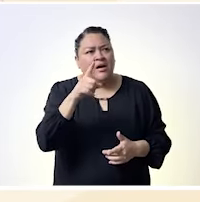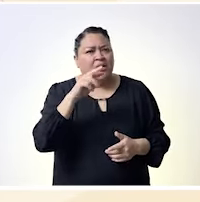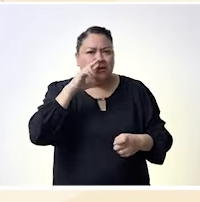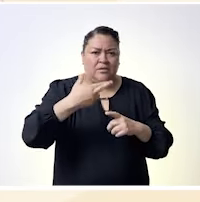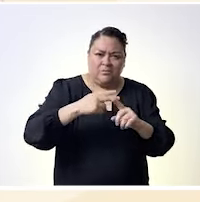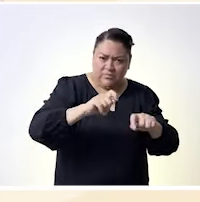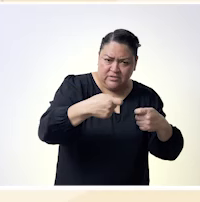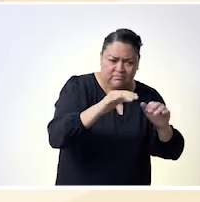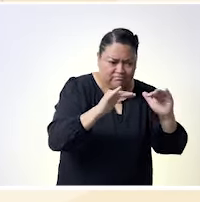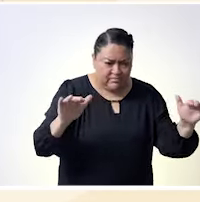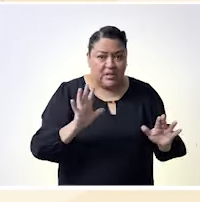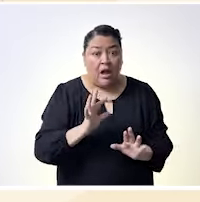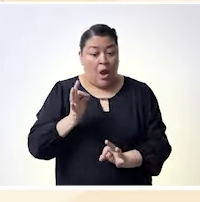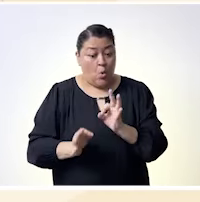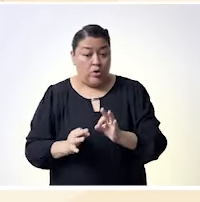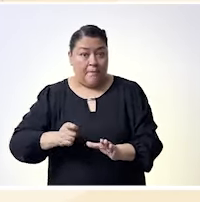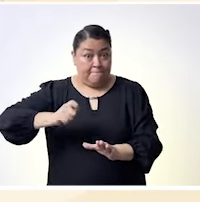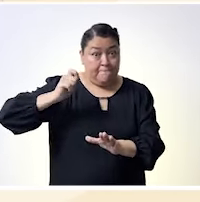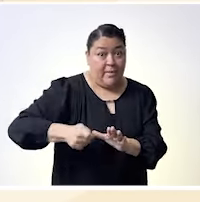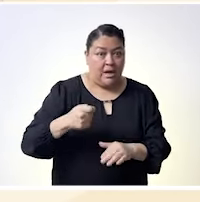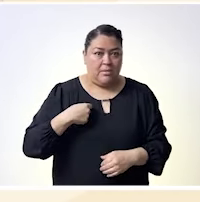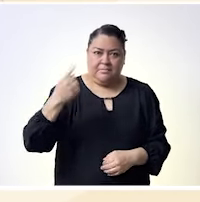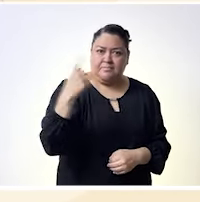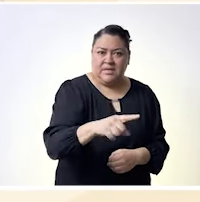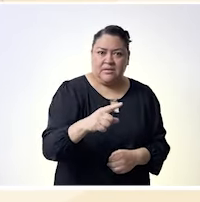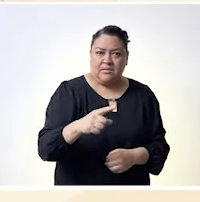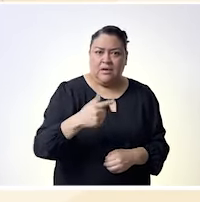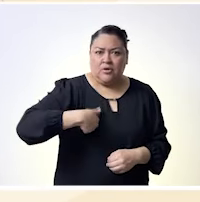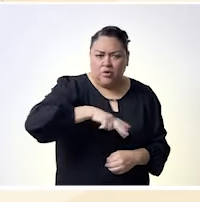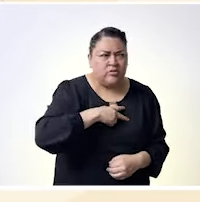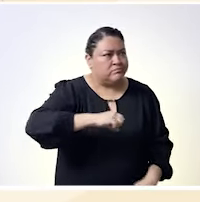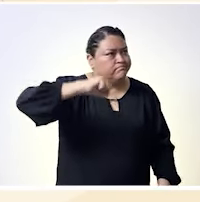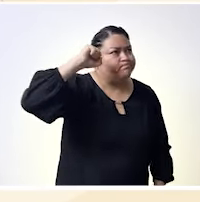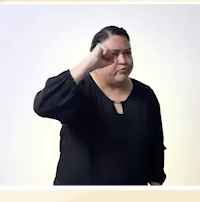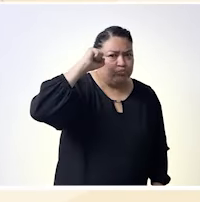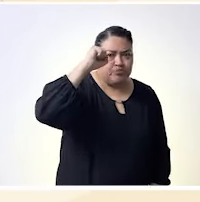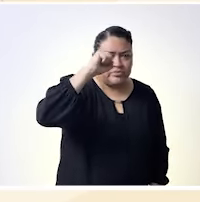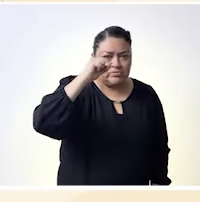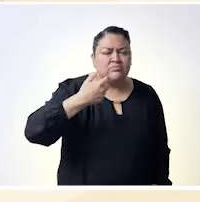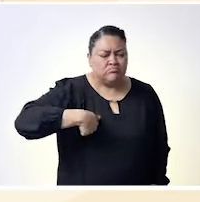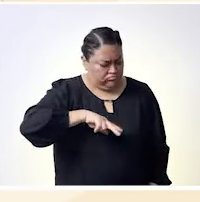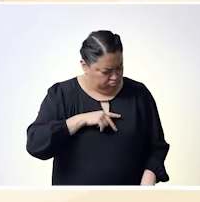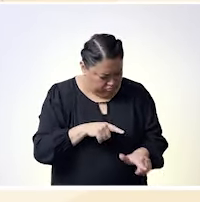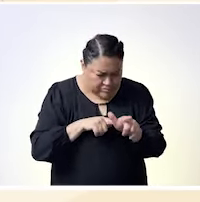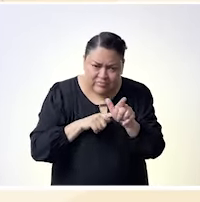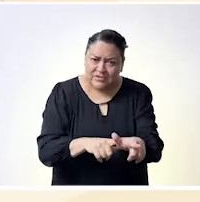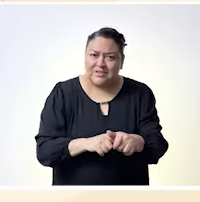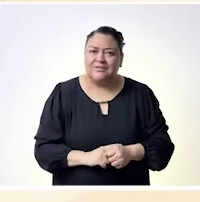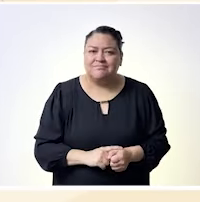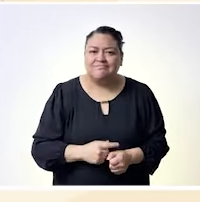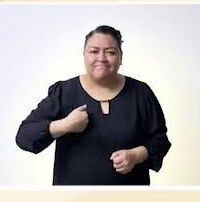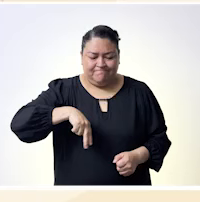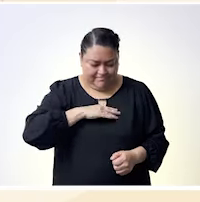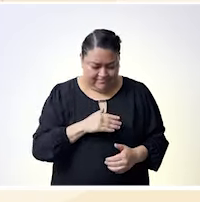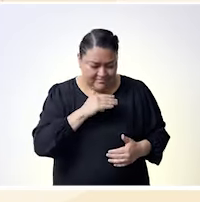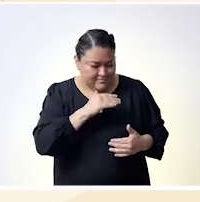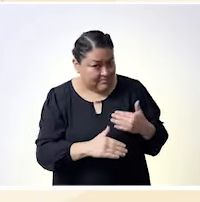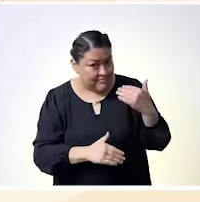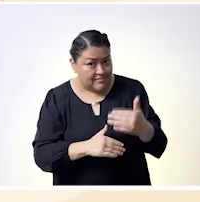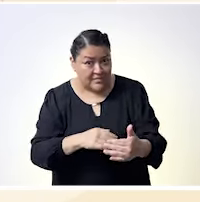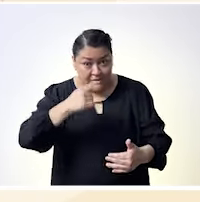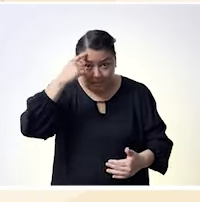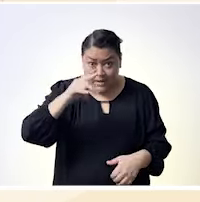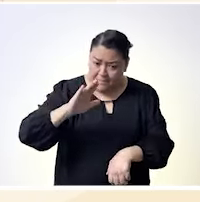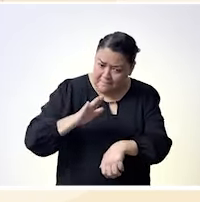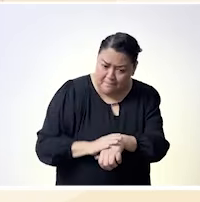atrás pero no dejarnos solas no dejarnos en el camino seguir avanzando y que si hay alguna de nosotras que por